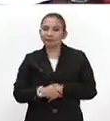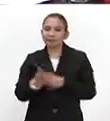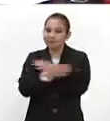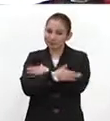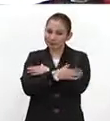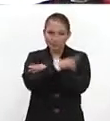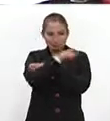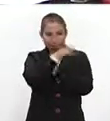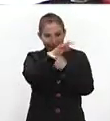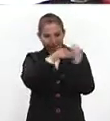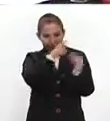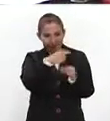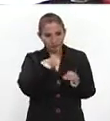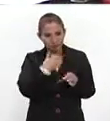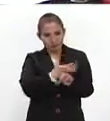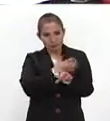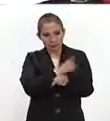un fuerte abrazo para ti y para todos tus colegas doctores.